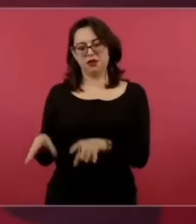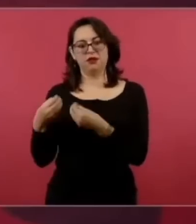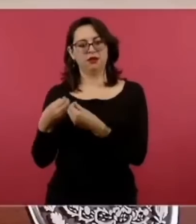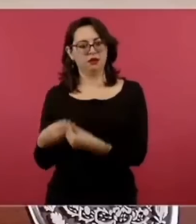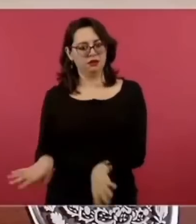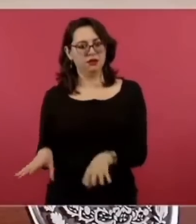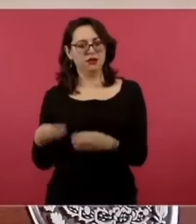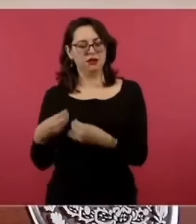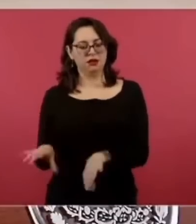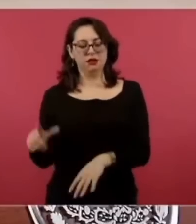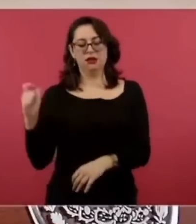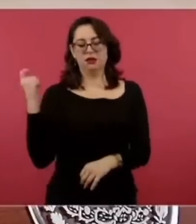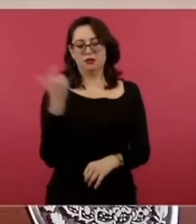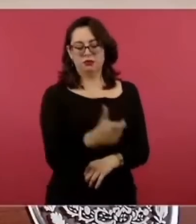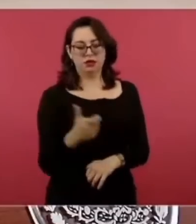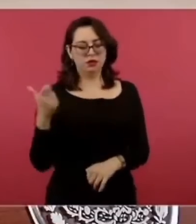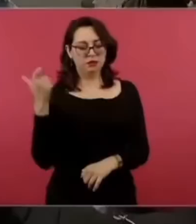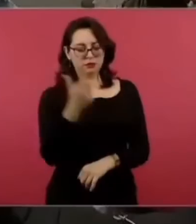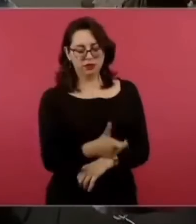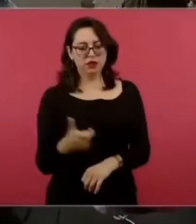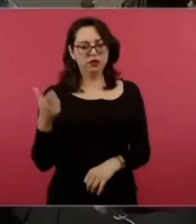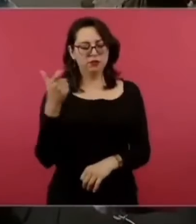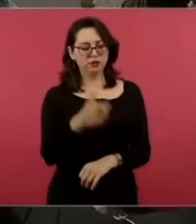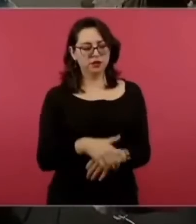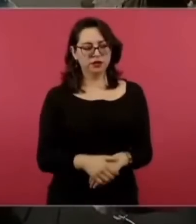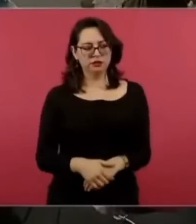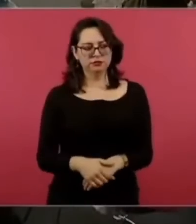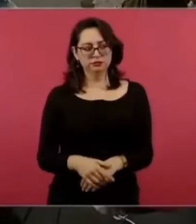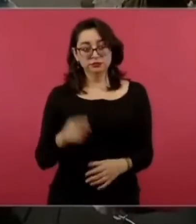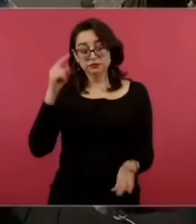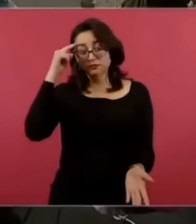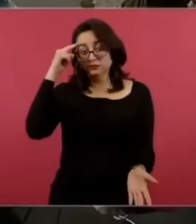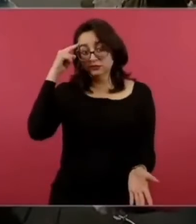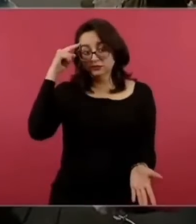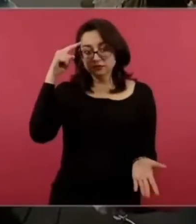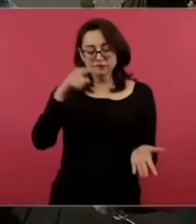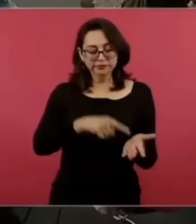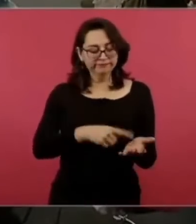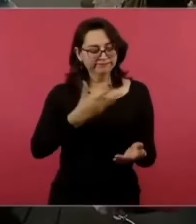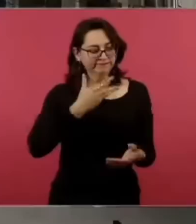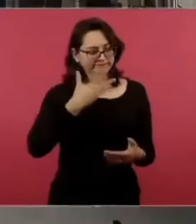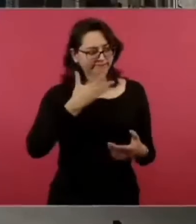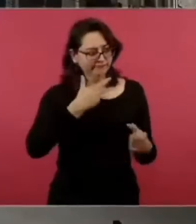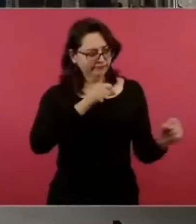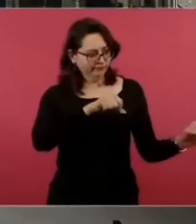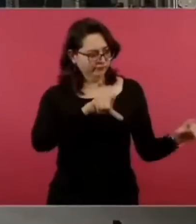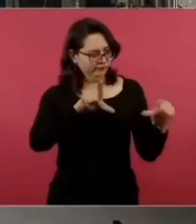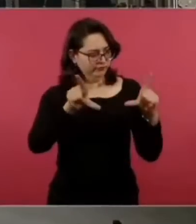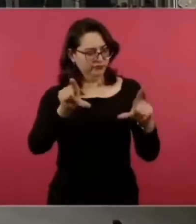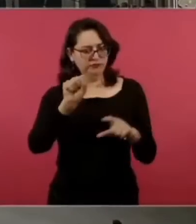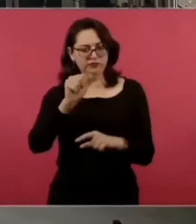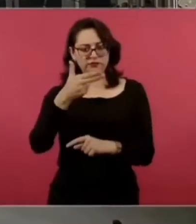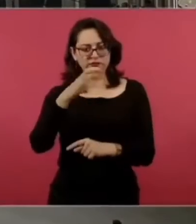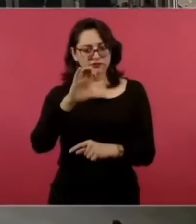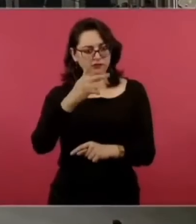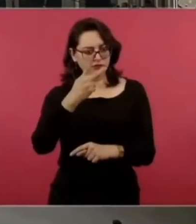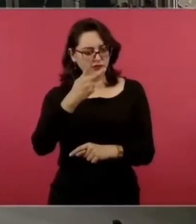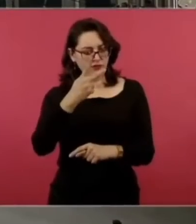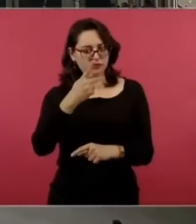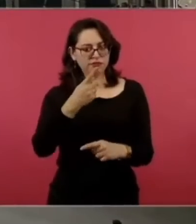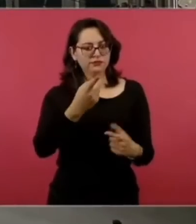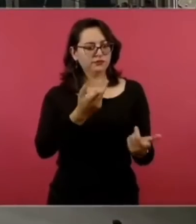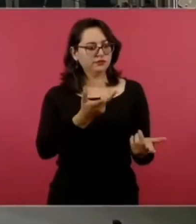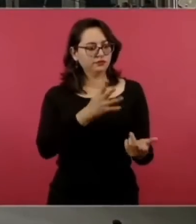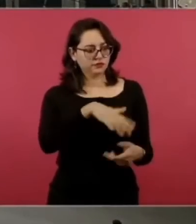muchísimo a ver ahí tengo un reporte de hacienda por